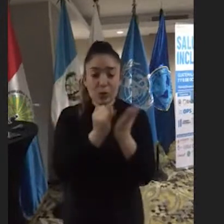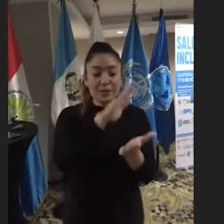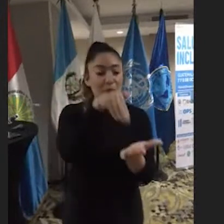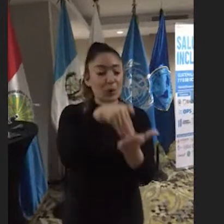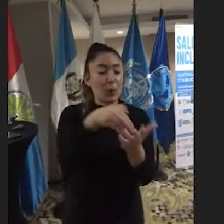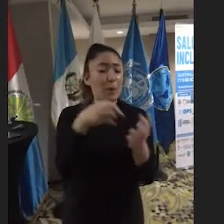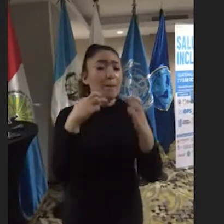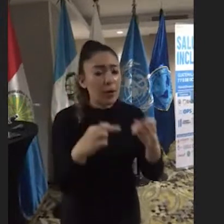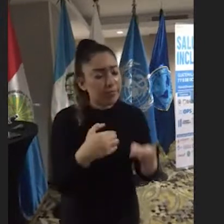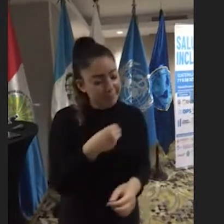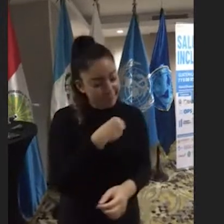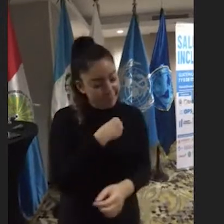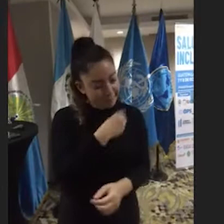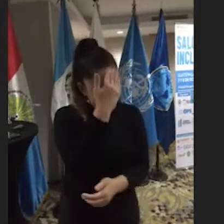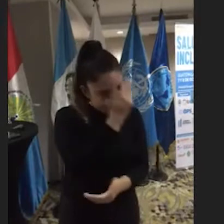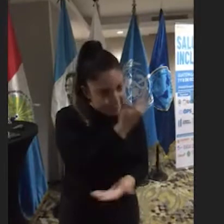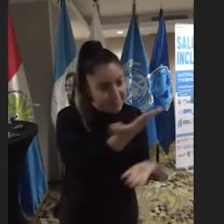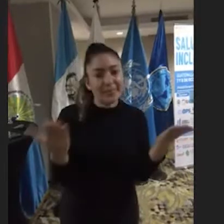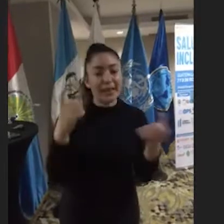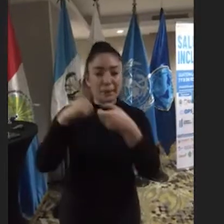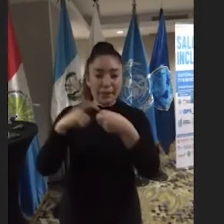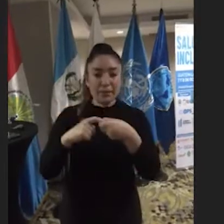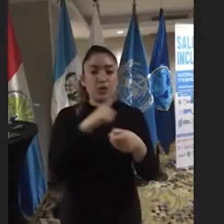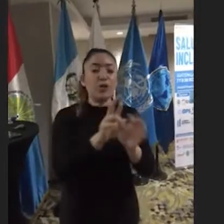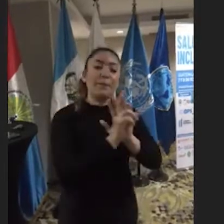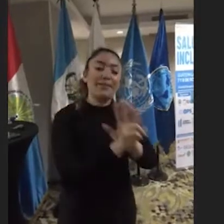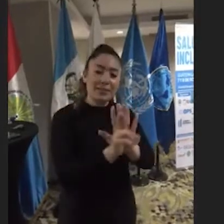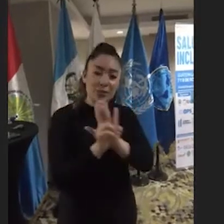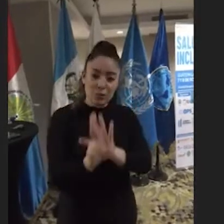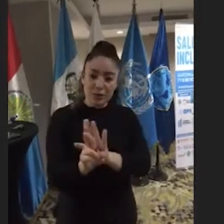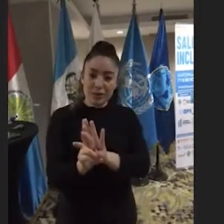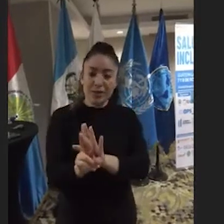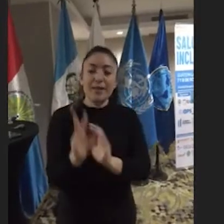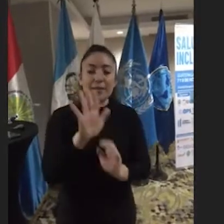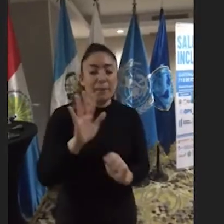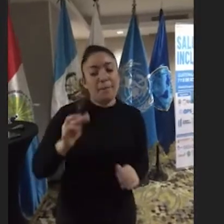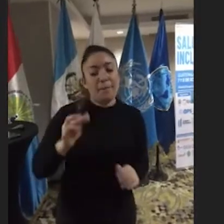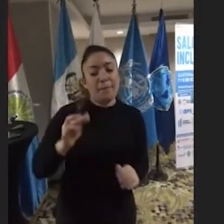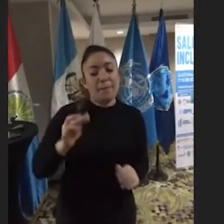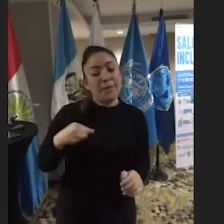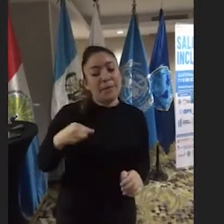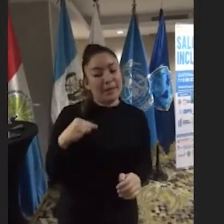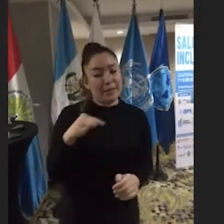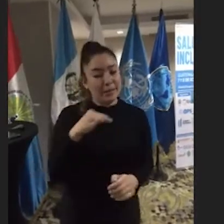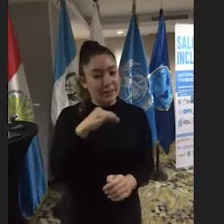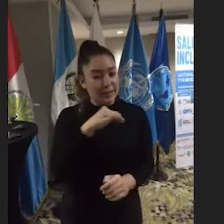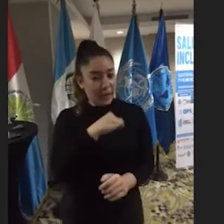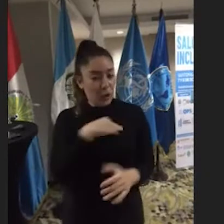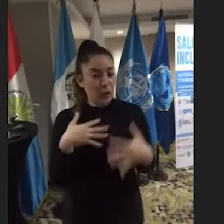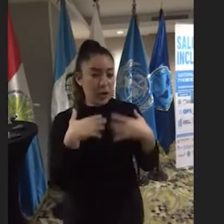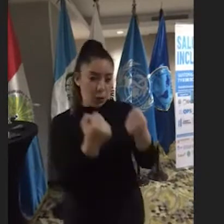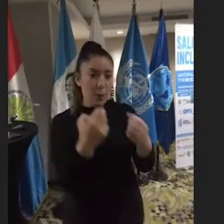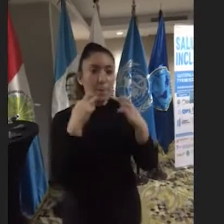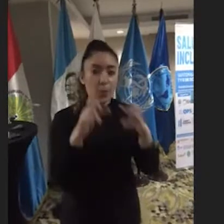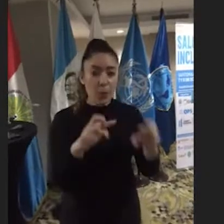agradecemos la participación de las representaciones del Ministerio de Salud Pública y Asistencia